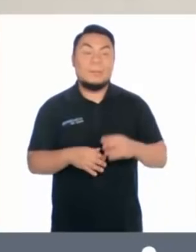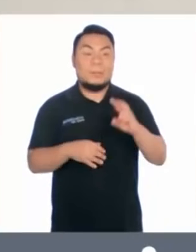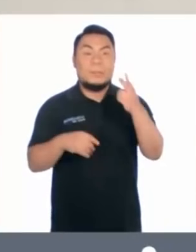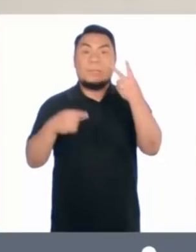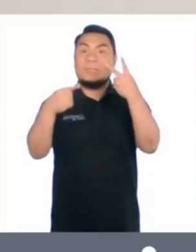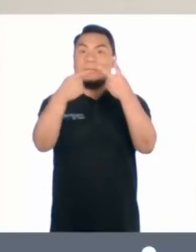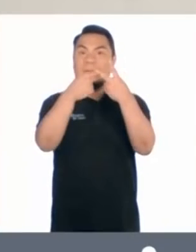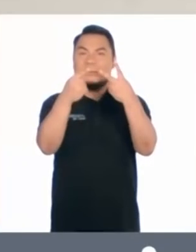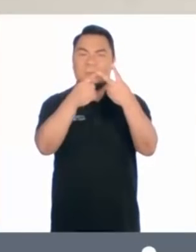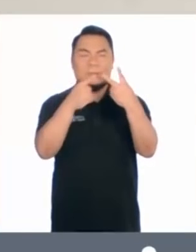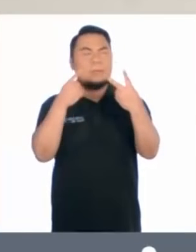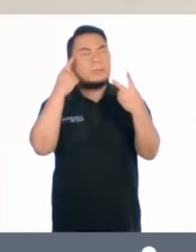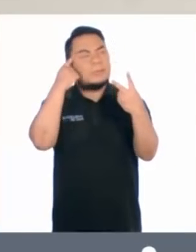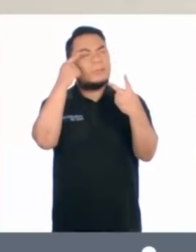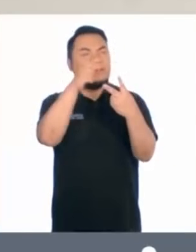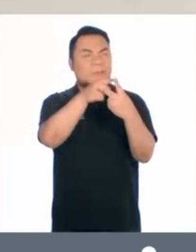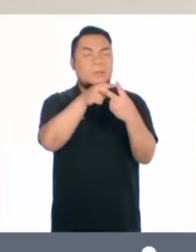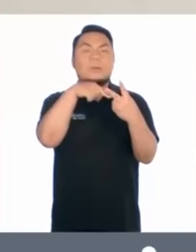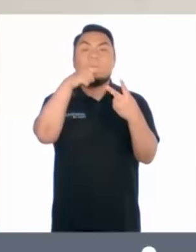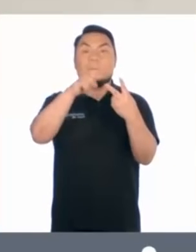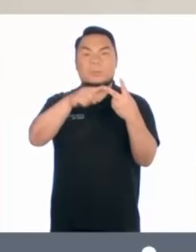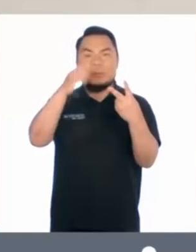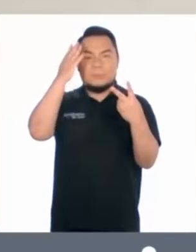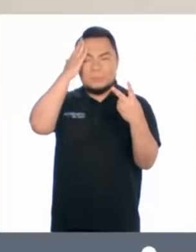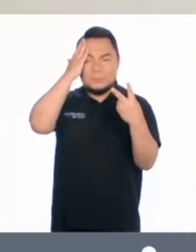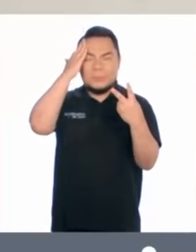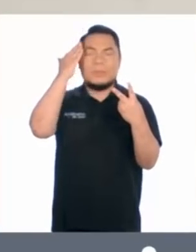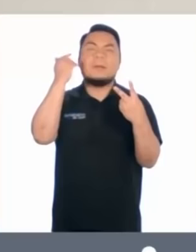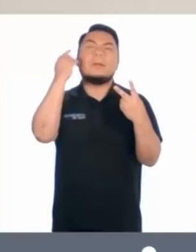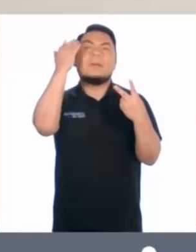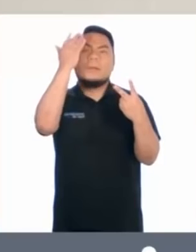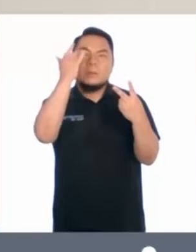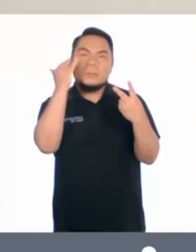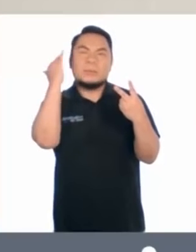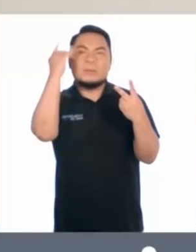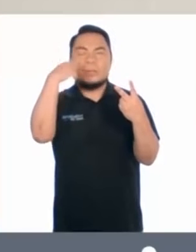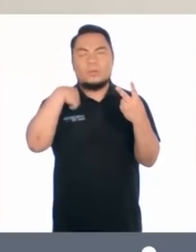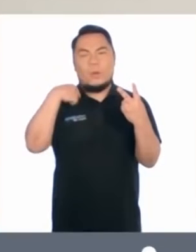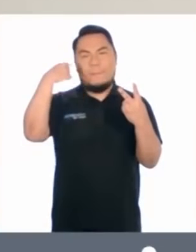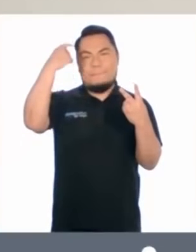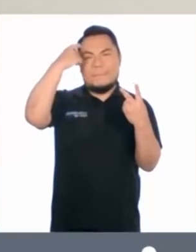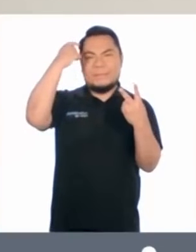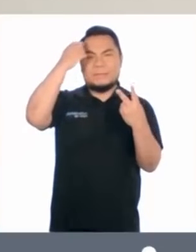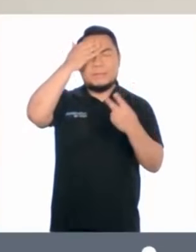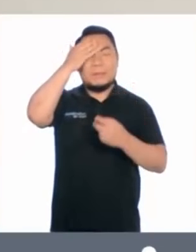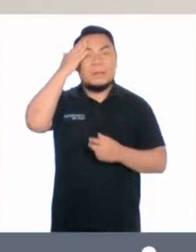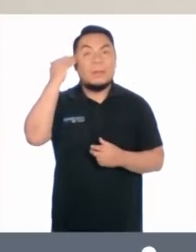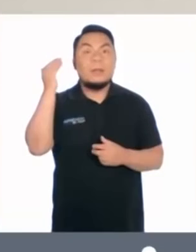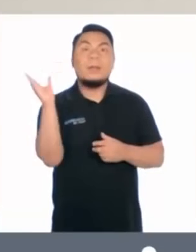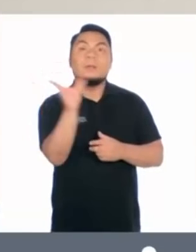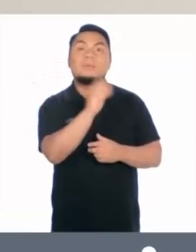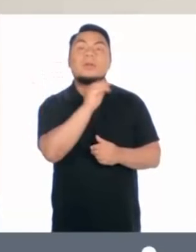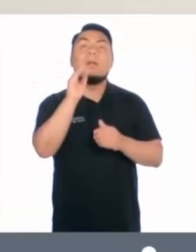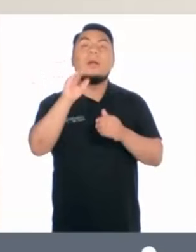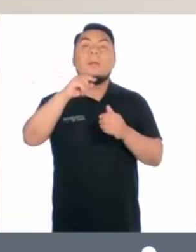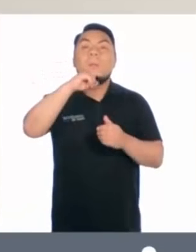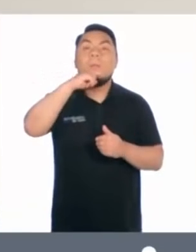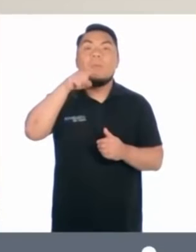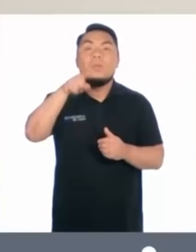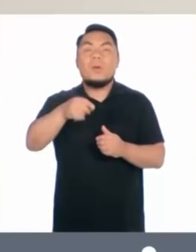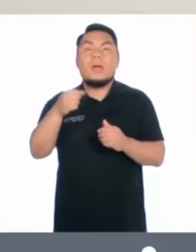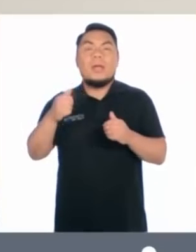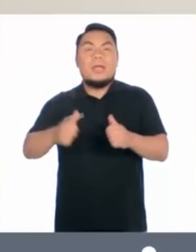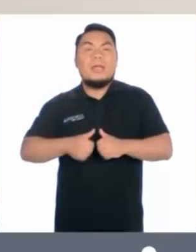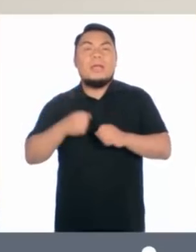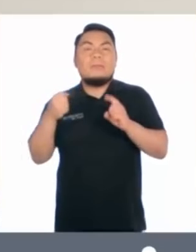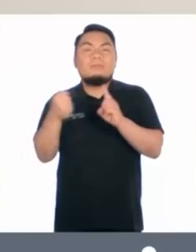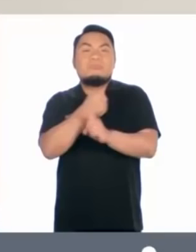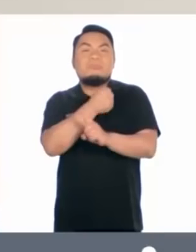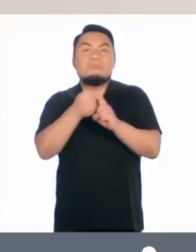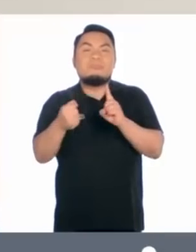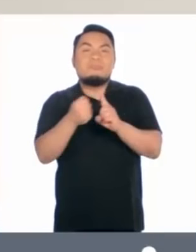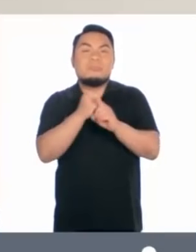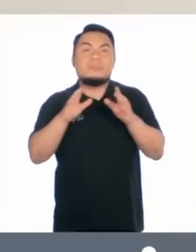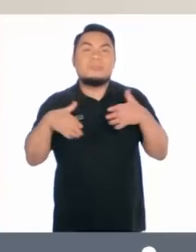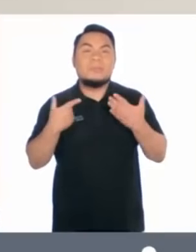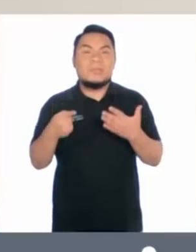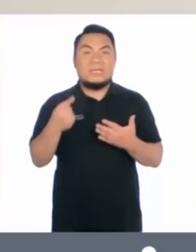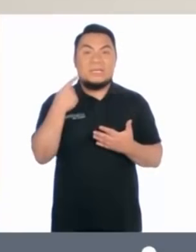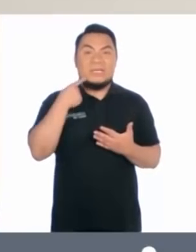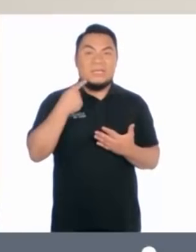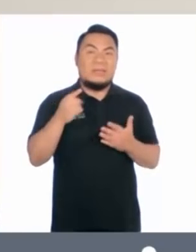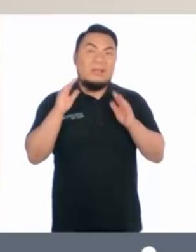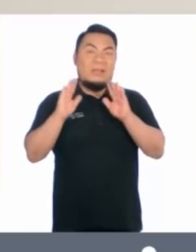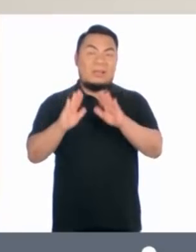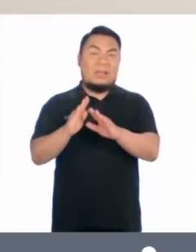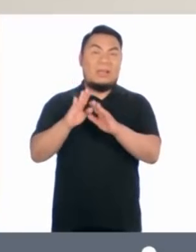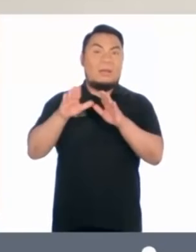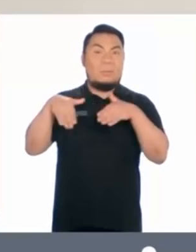la segunda razón es porque esto me hizo pensar y reflexionar. ¿Todas las mujeres que viven violencia pueden salir de